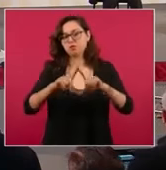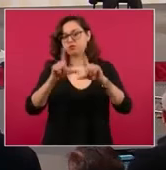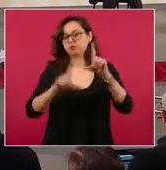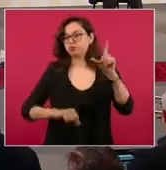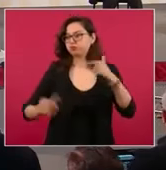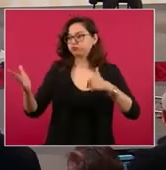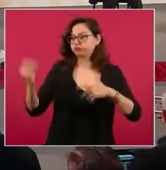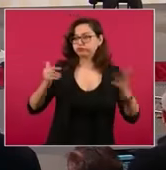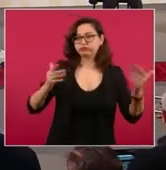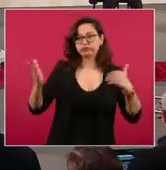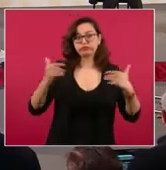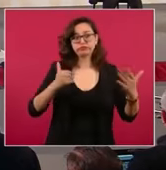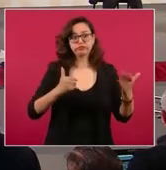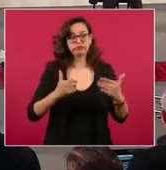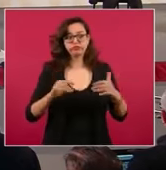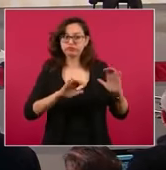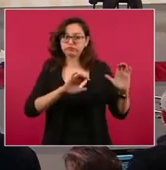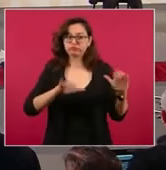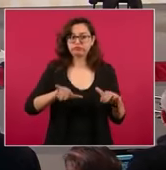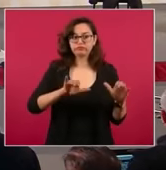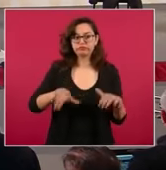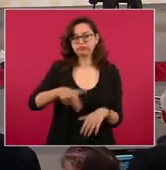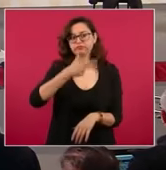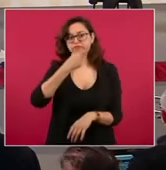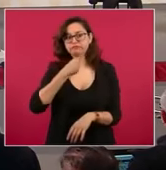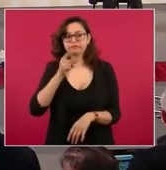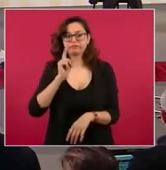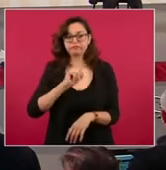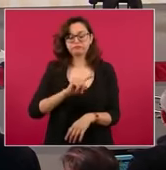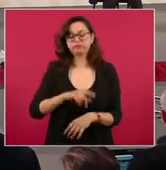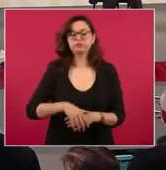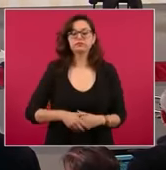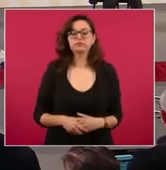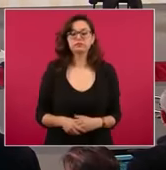y Contratación de Médicas y Médicos Especialistas.